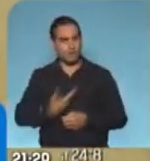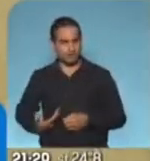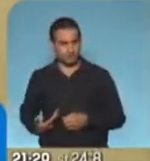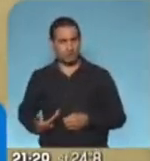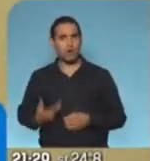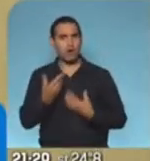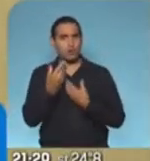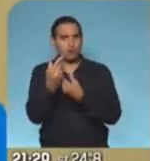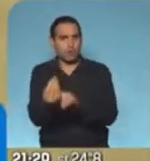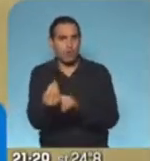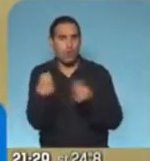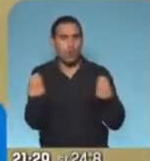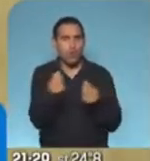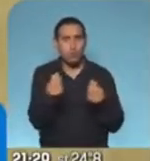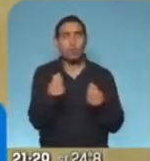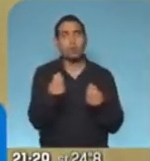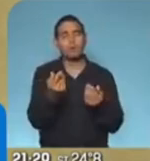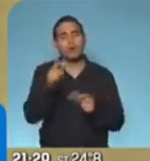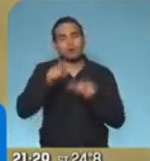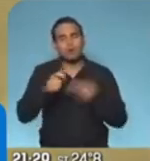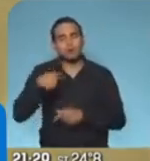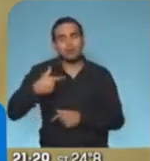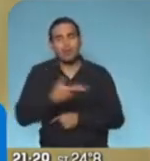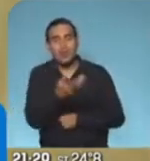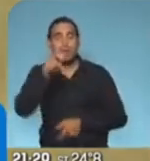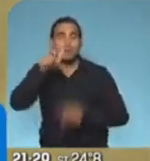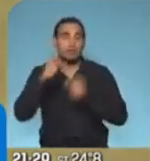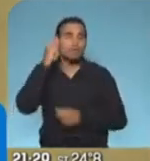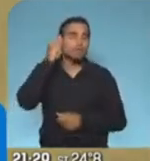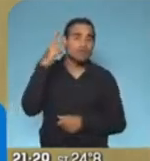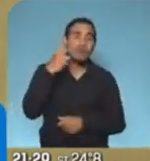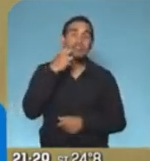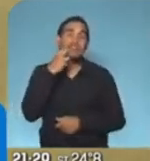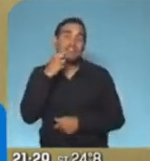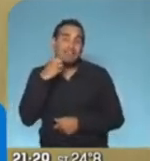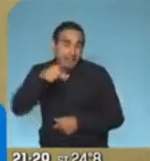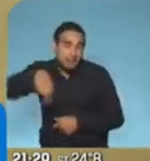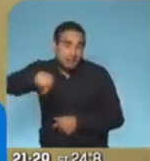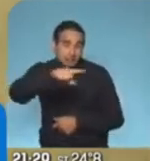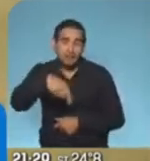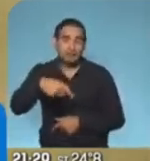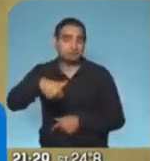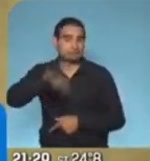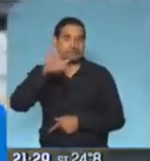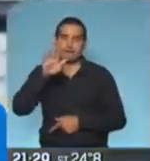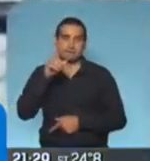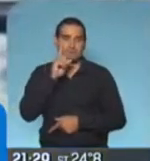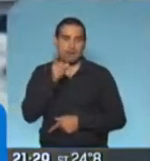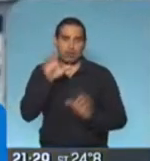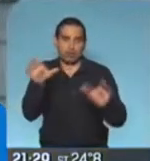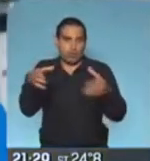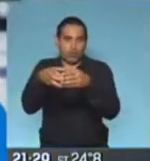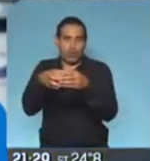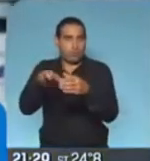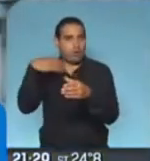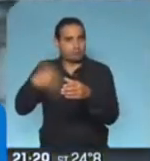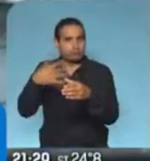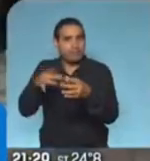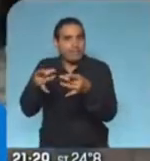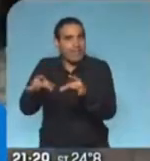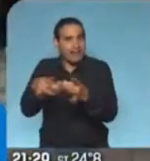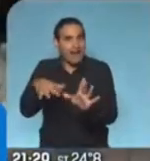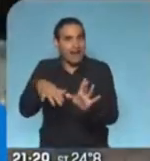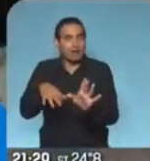y de la sociedad toda para que los adultos mayores, el poco más vulnerable en esta pandemia,